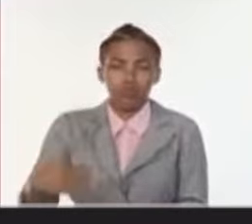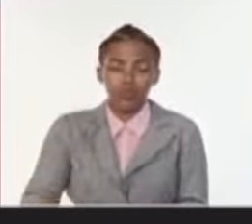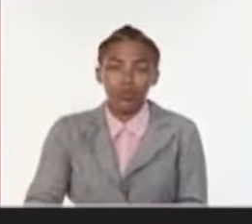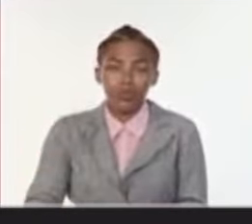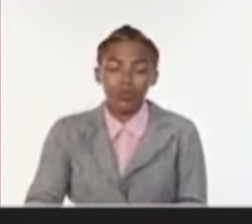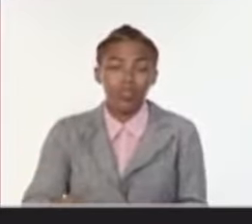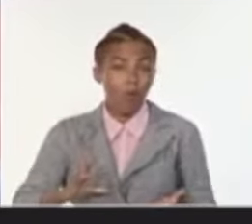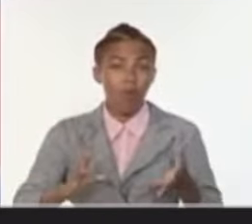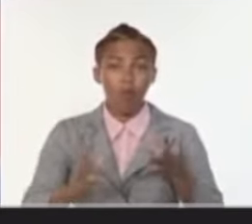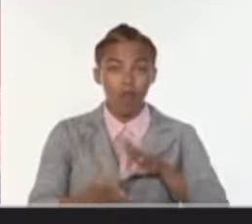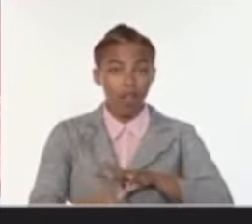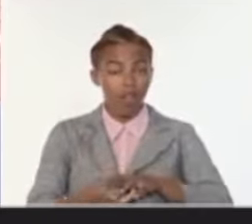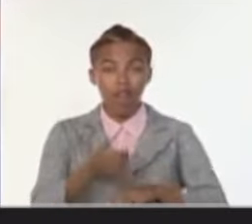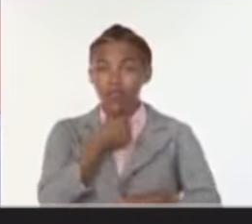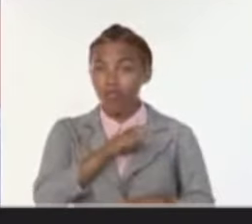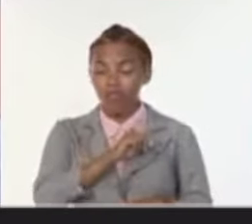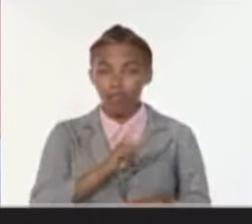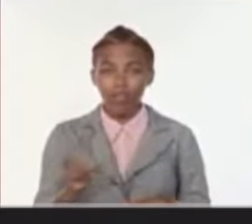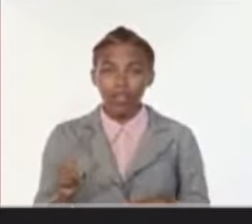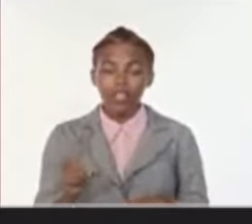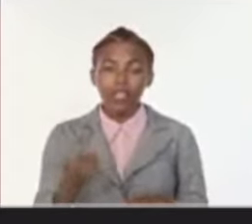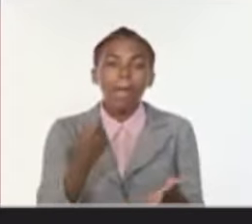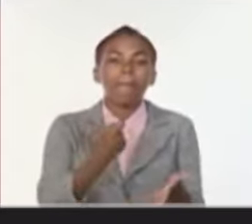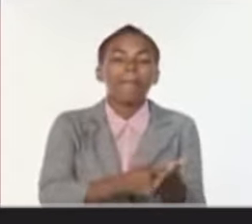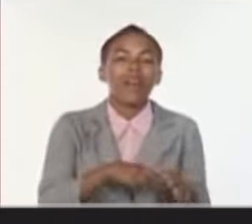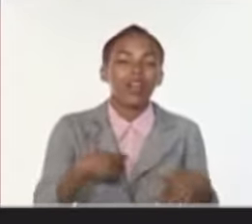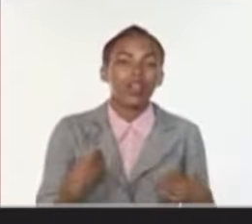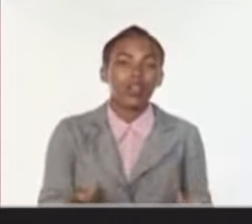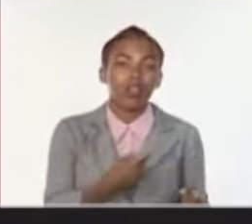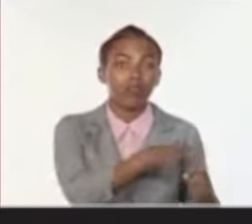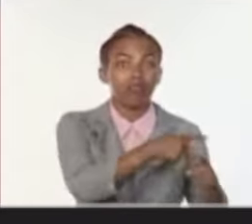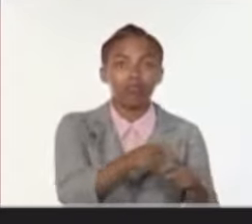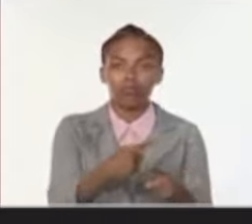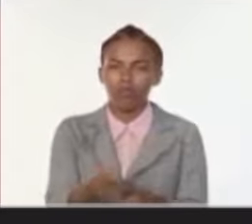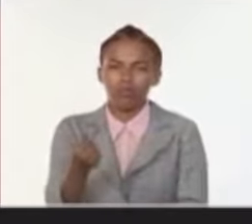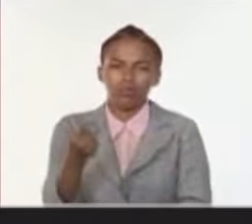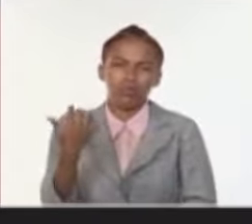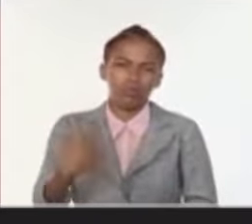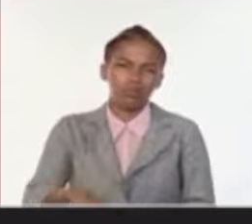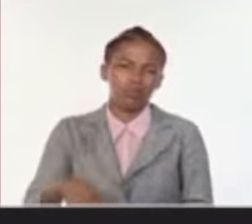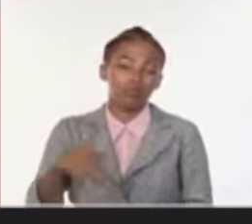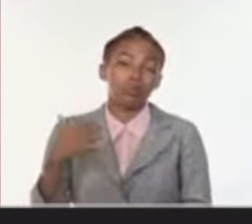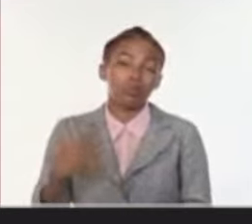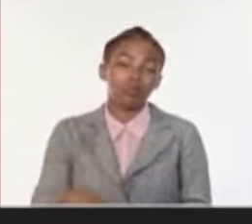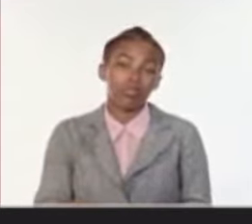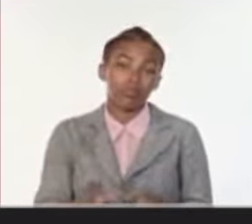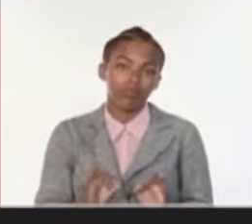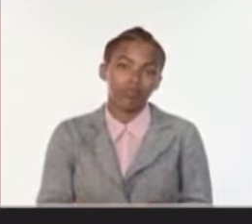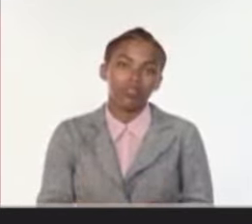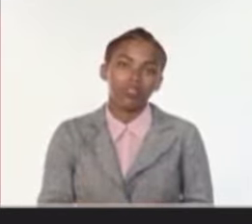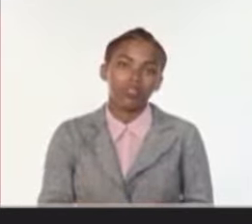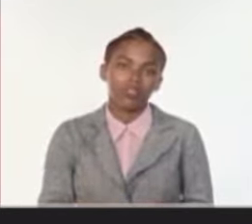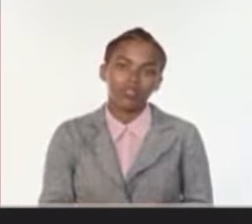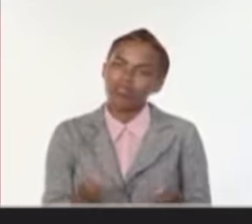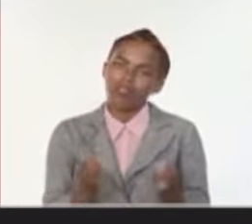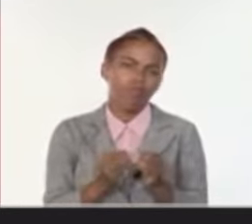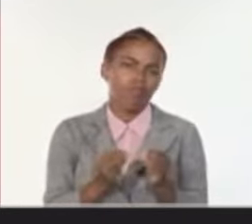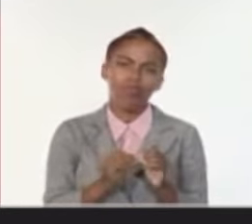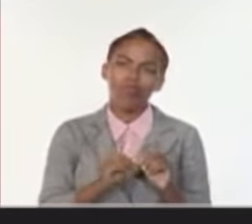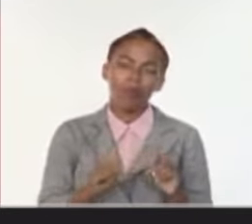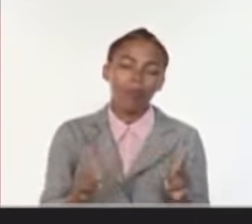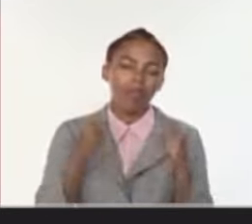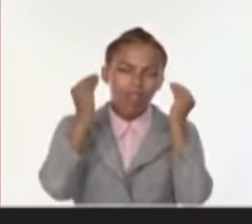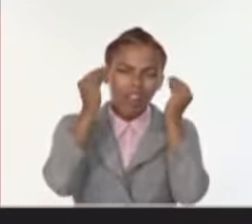proveedores, pagando unos fuentes muy caros y por tanto no es justo hacer ese tipo de